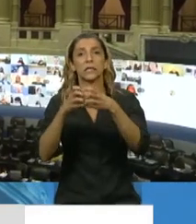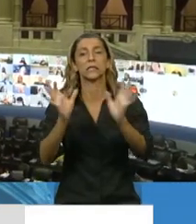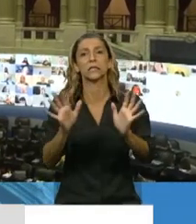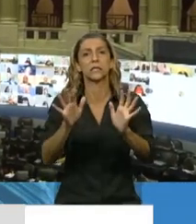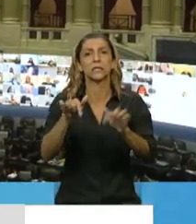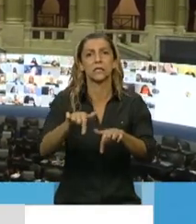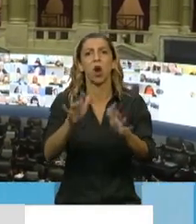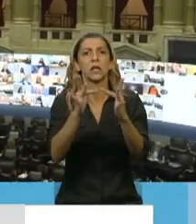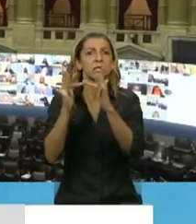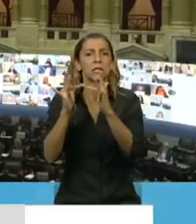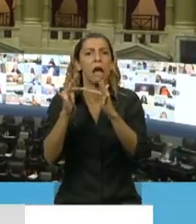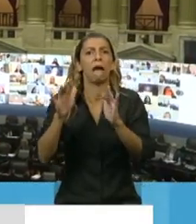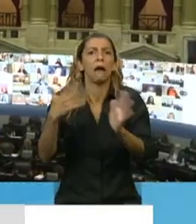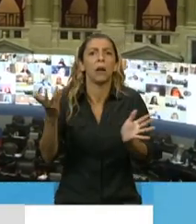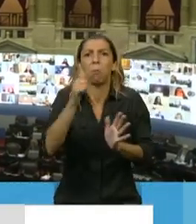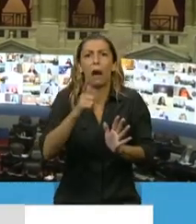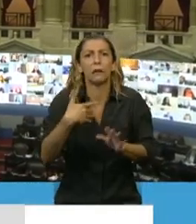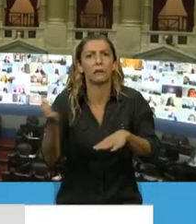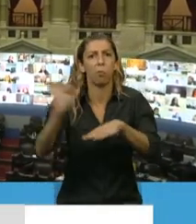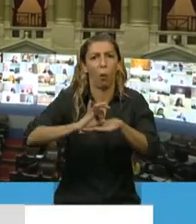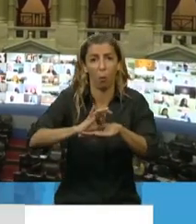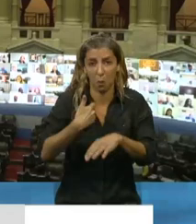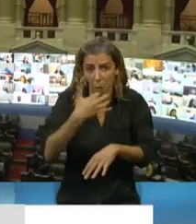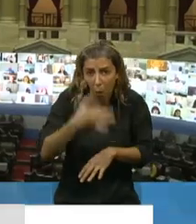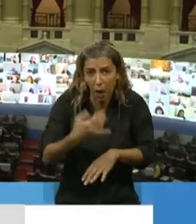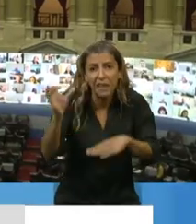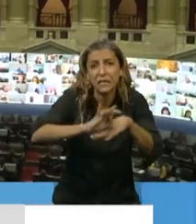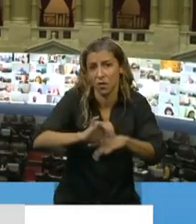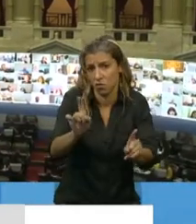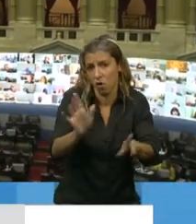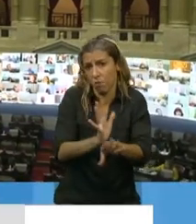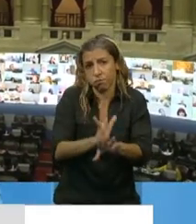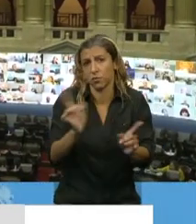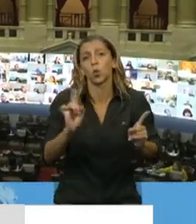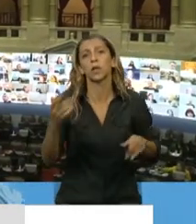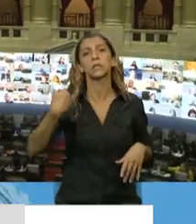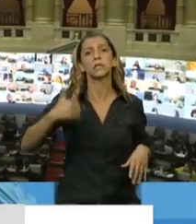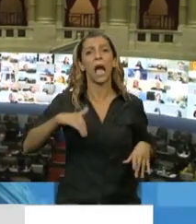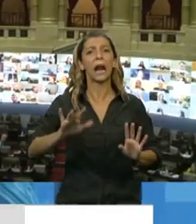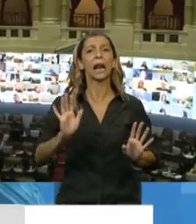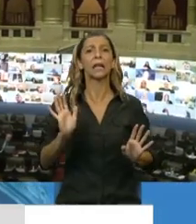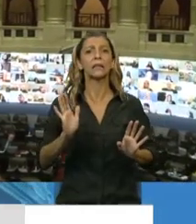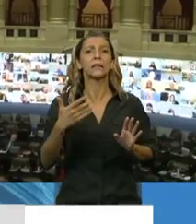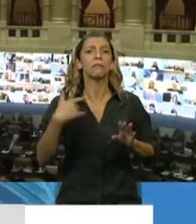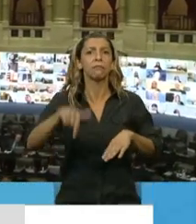a lo instantáneo. Pero no empezamos de cero. La pandemia en la Argentina no llegó a una Argentina